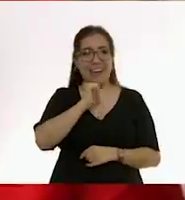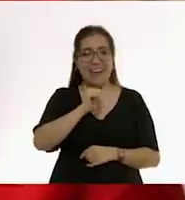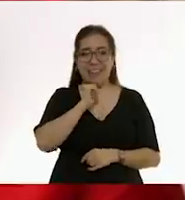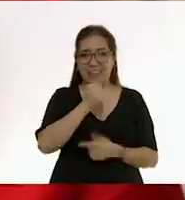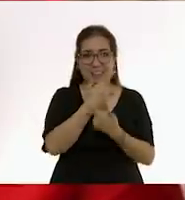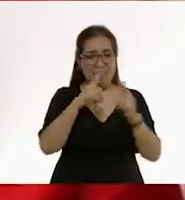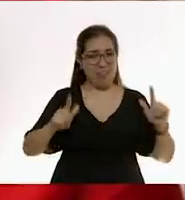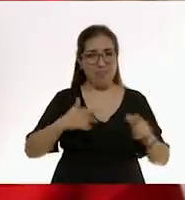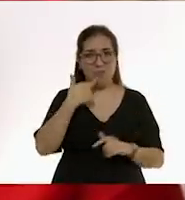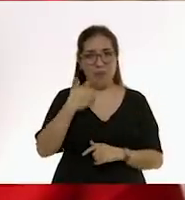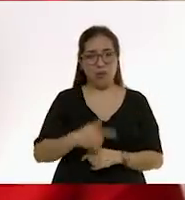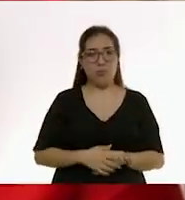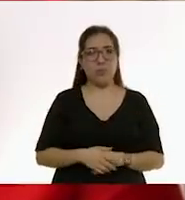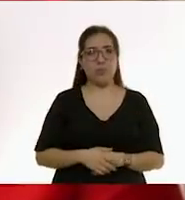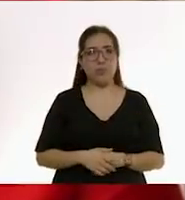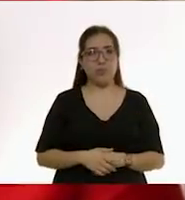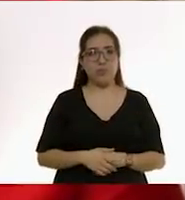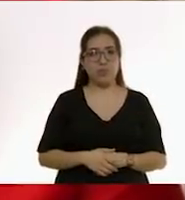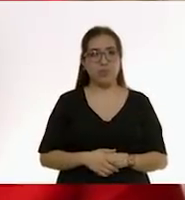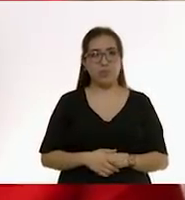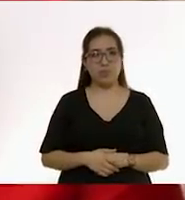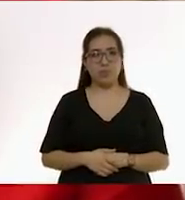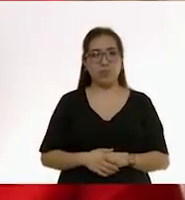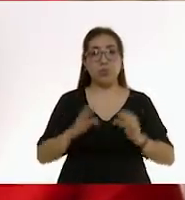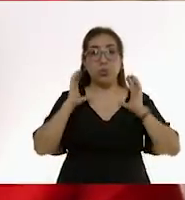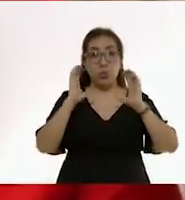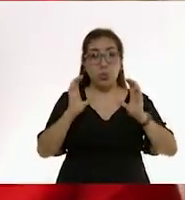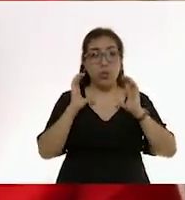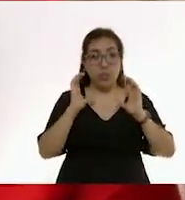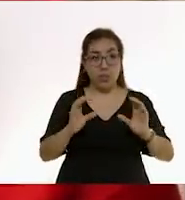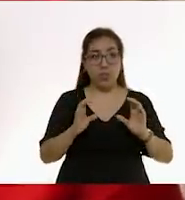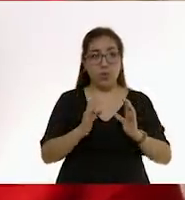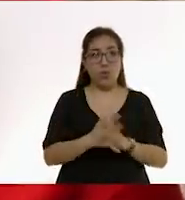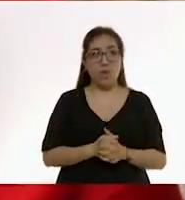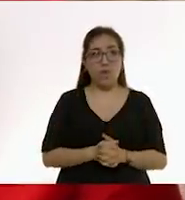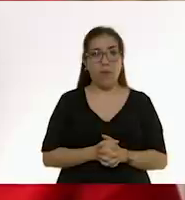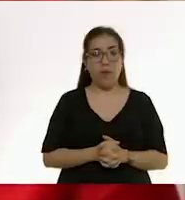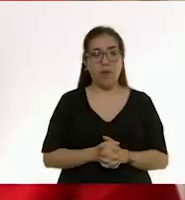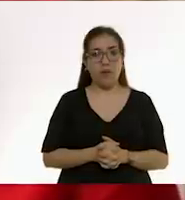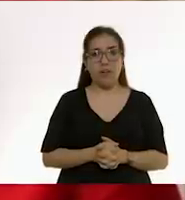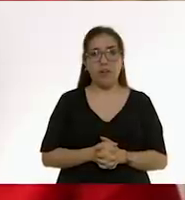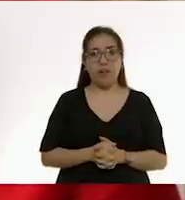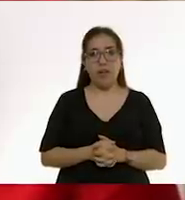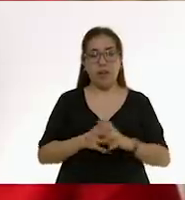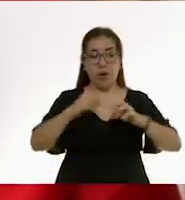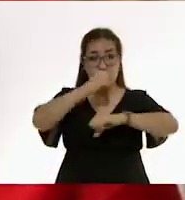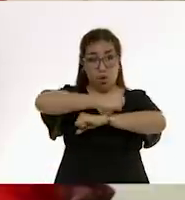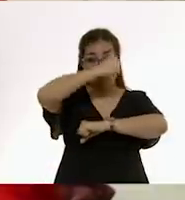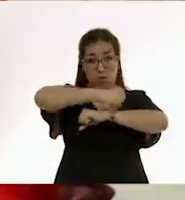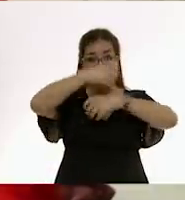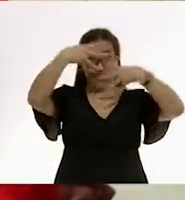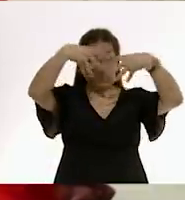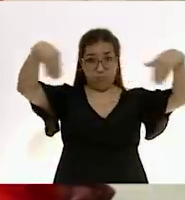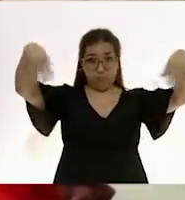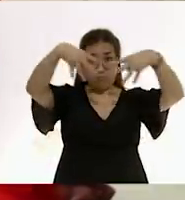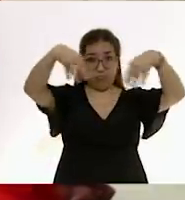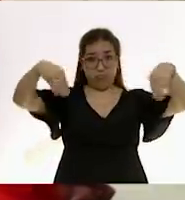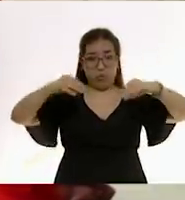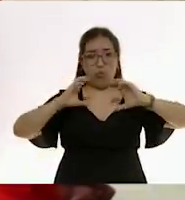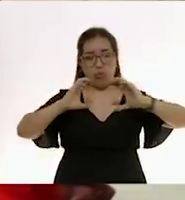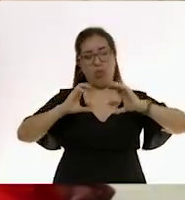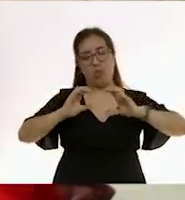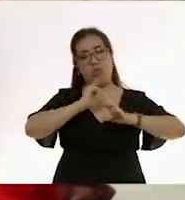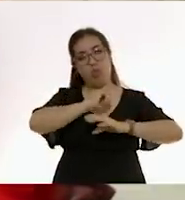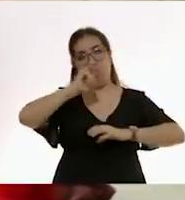cuidar que los cordeles de persianas o cortinas estén fuera del alcance por completo del bebé. Algo